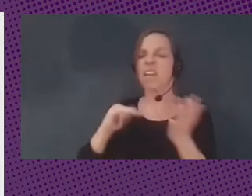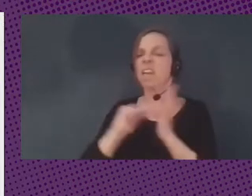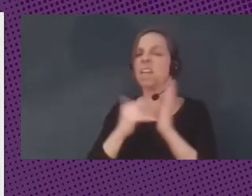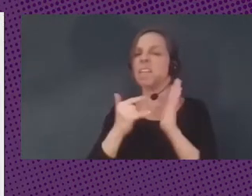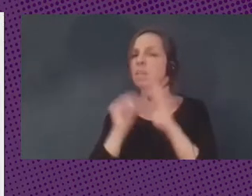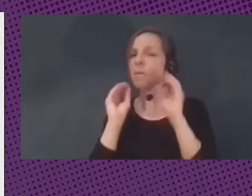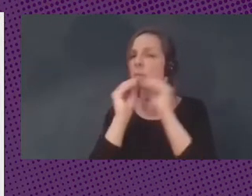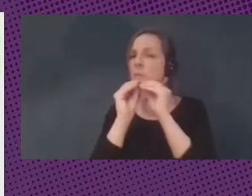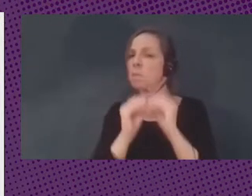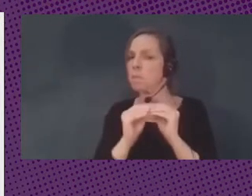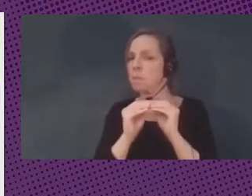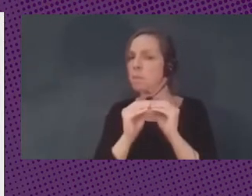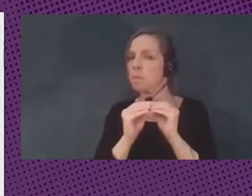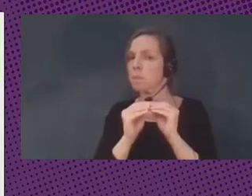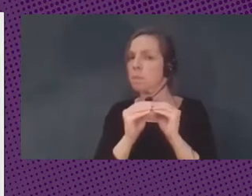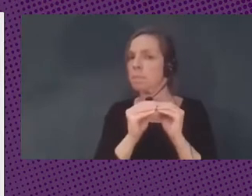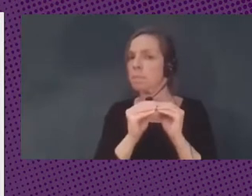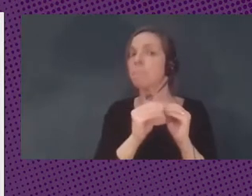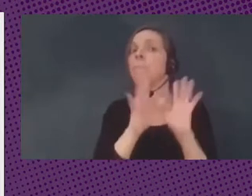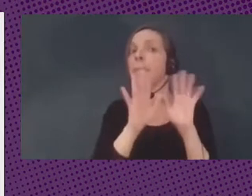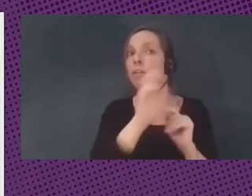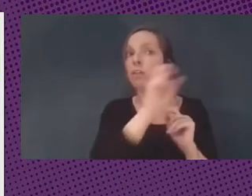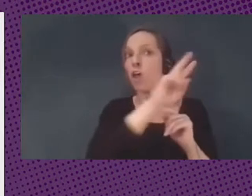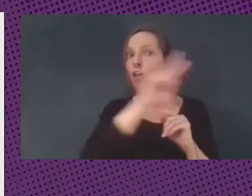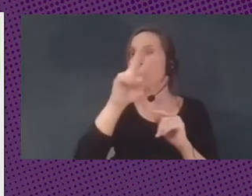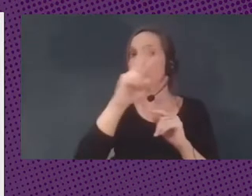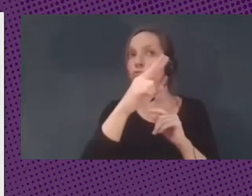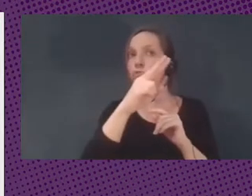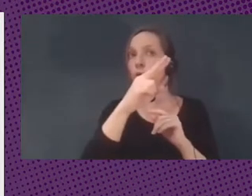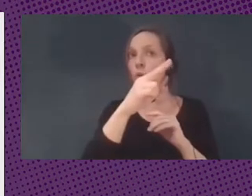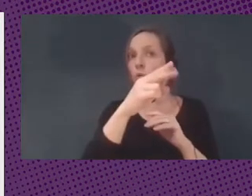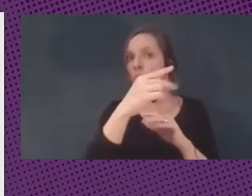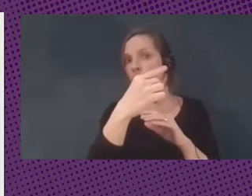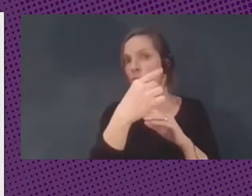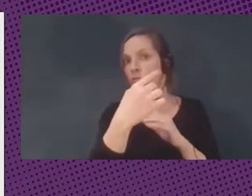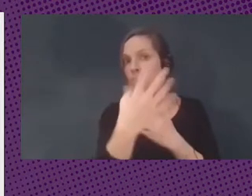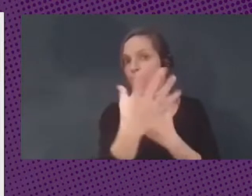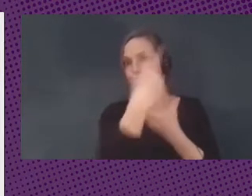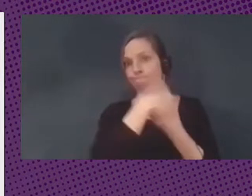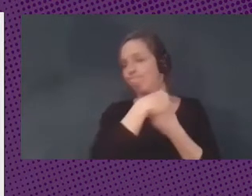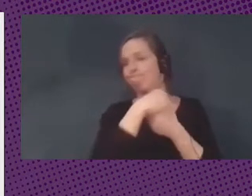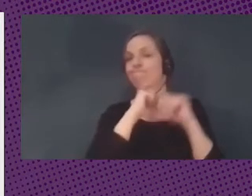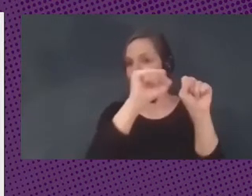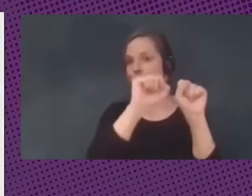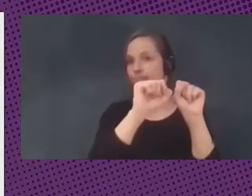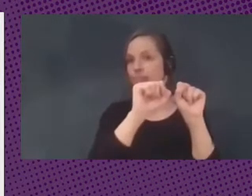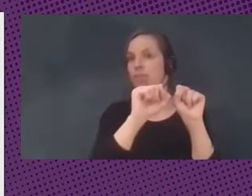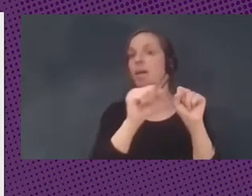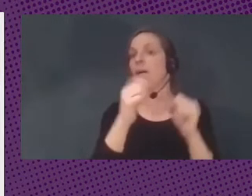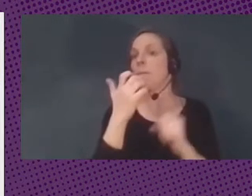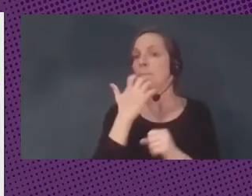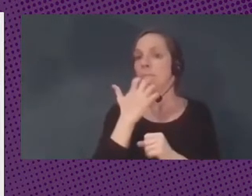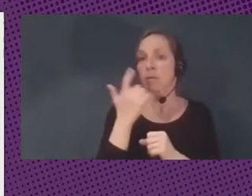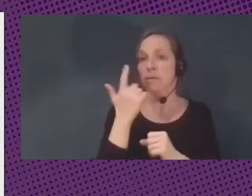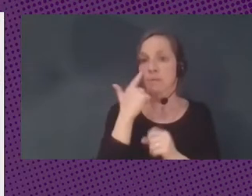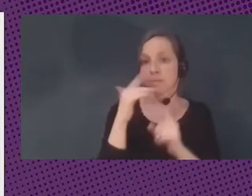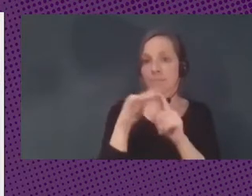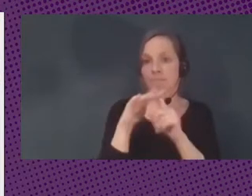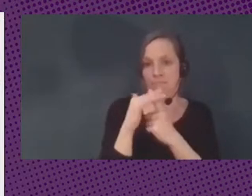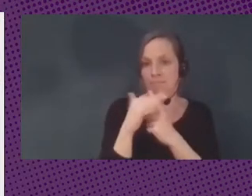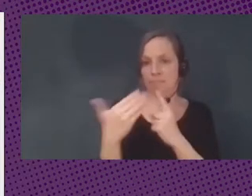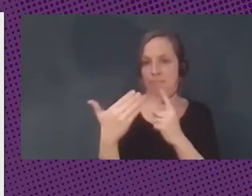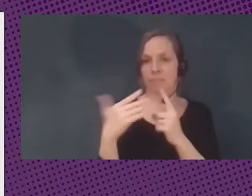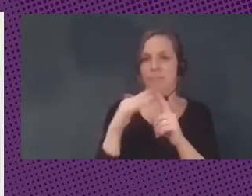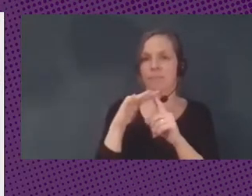sujeto a las sanciones estadounidenses y aquí podemos ver como quizás uno de los casos más recientes o más sonados